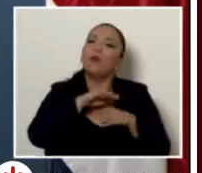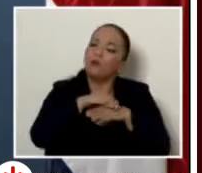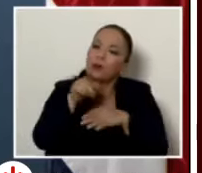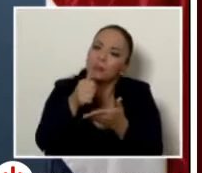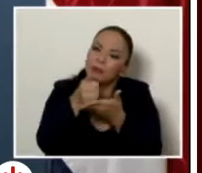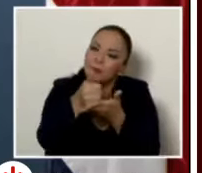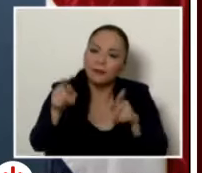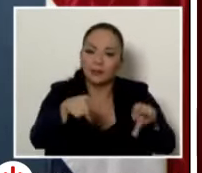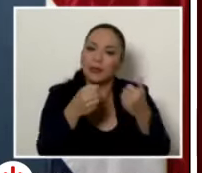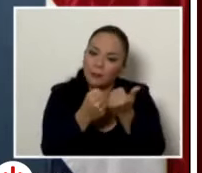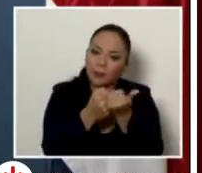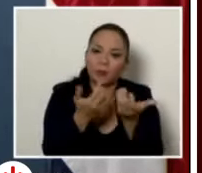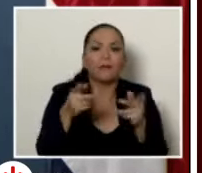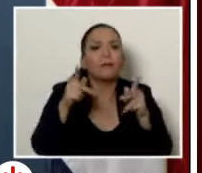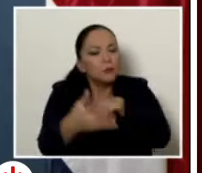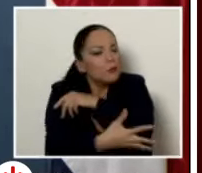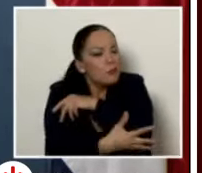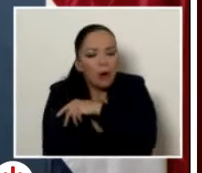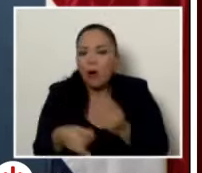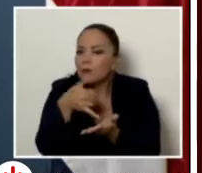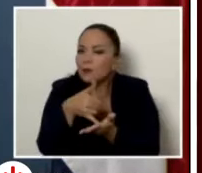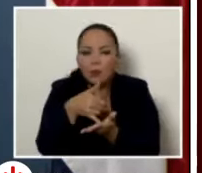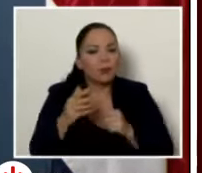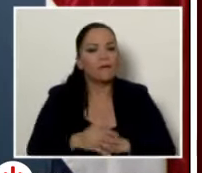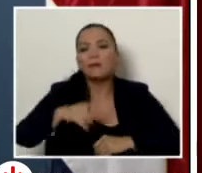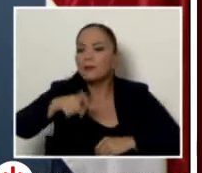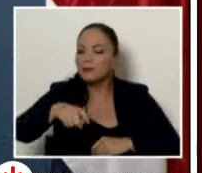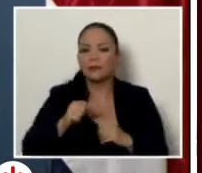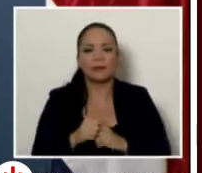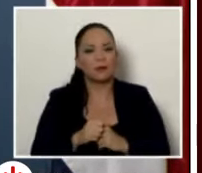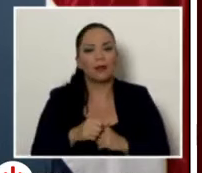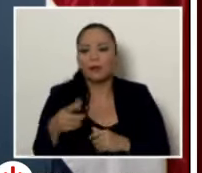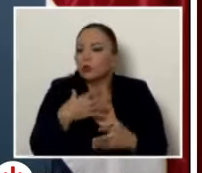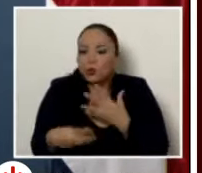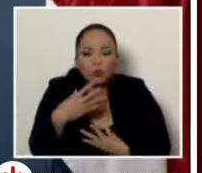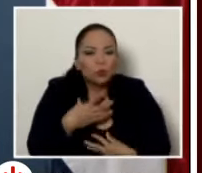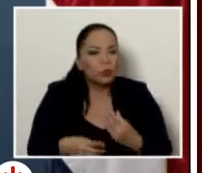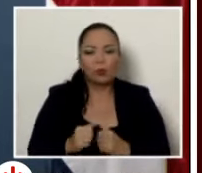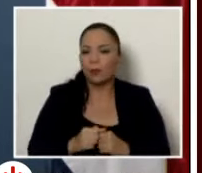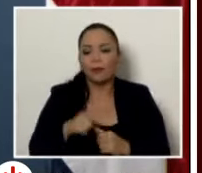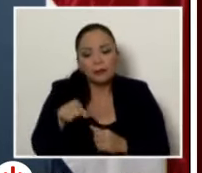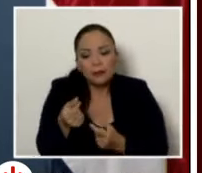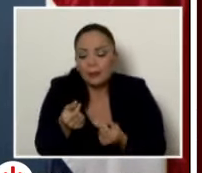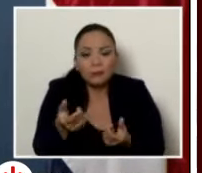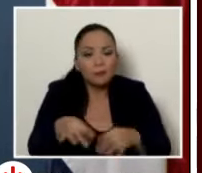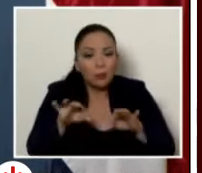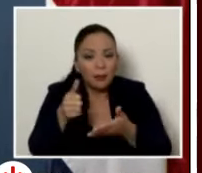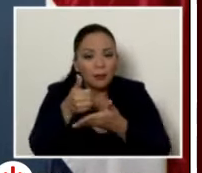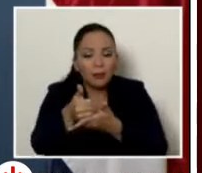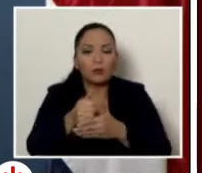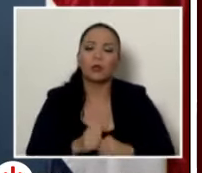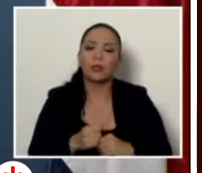vulnerabilidad y en pobreza extrema del país, que están o que sufren, por cada colón importa, un